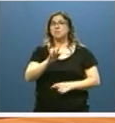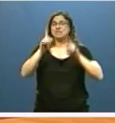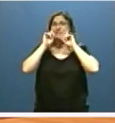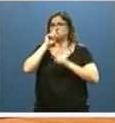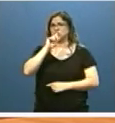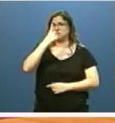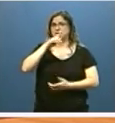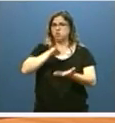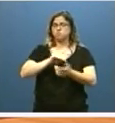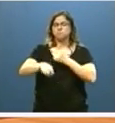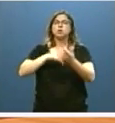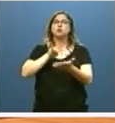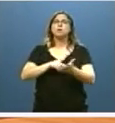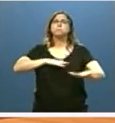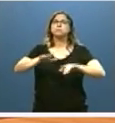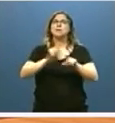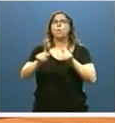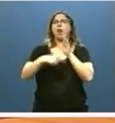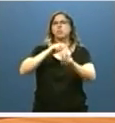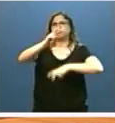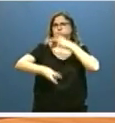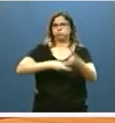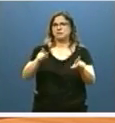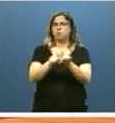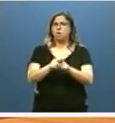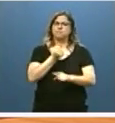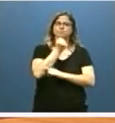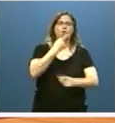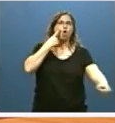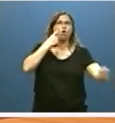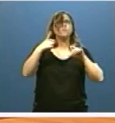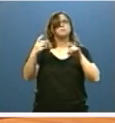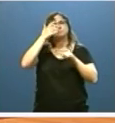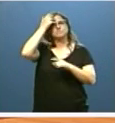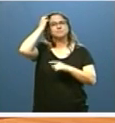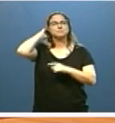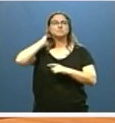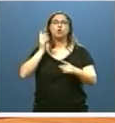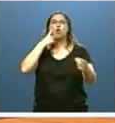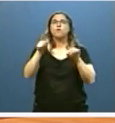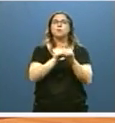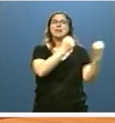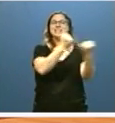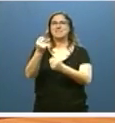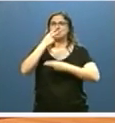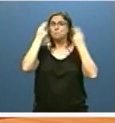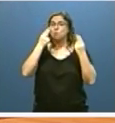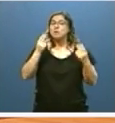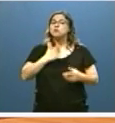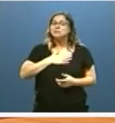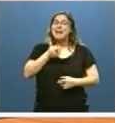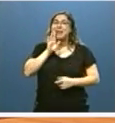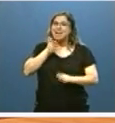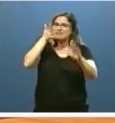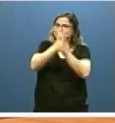hemos promovido una modificación legal. Reforzando los controles de los entes públicos de derecho privado. Implantando en ellos, como habíamos